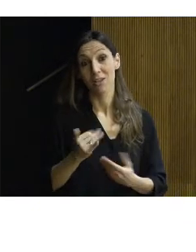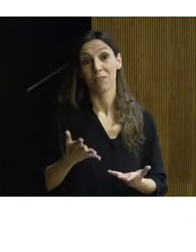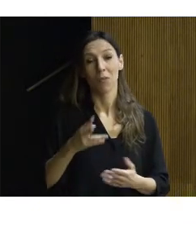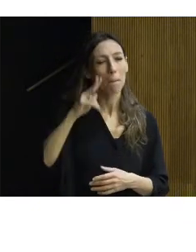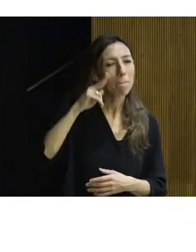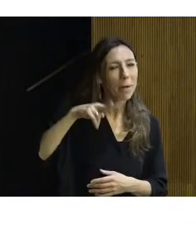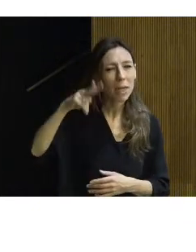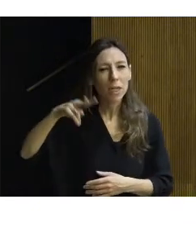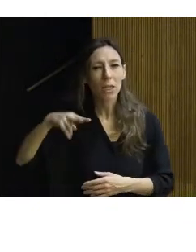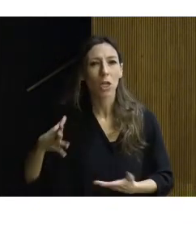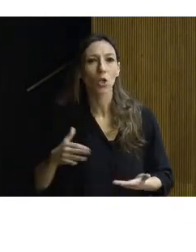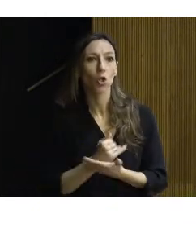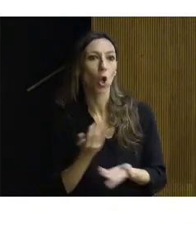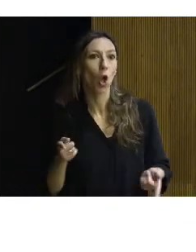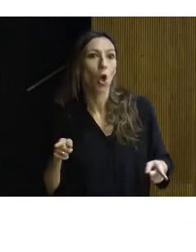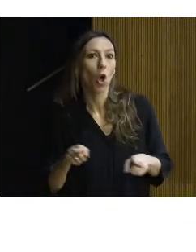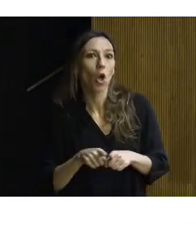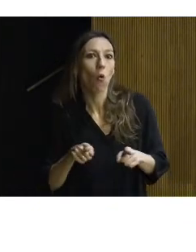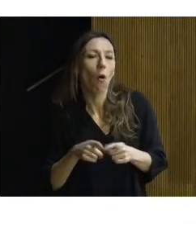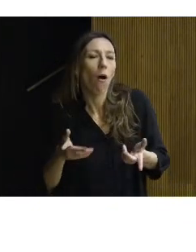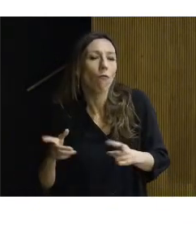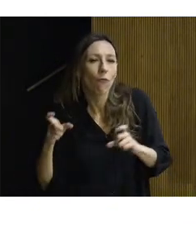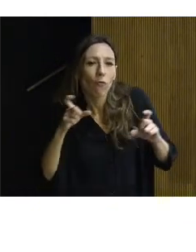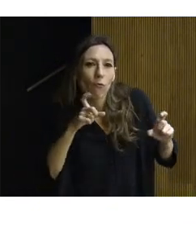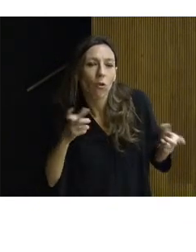como si fuéramos chequeando una lista.